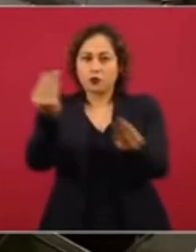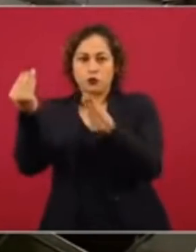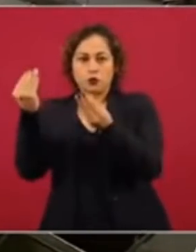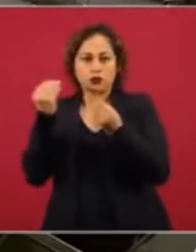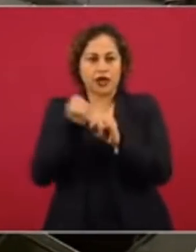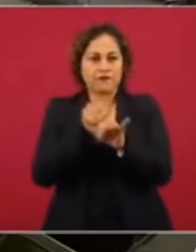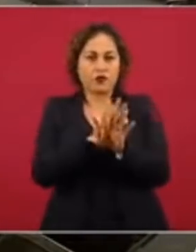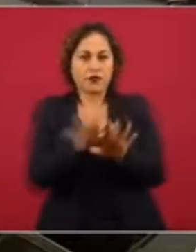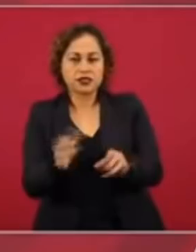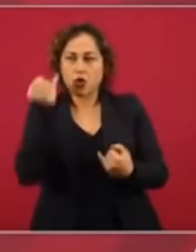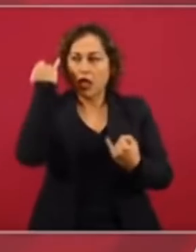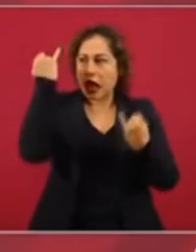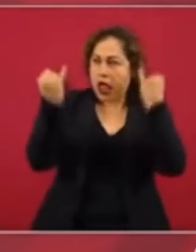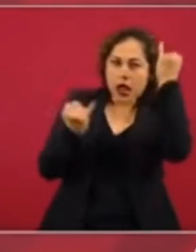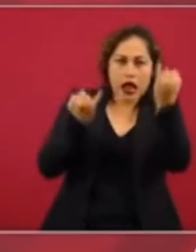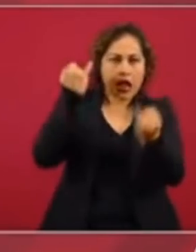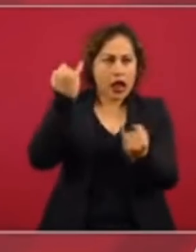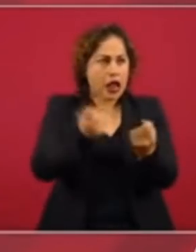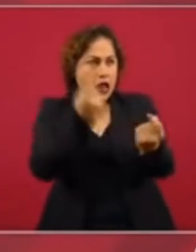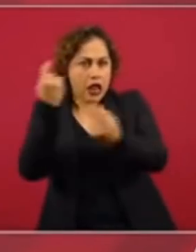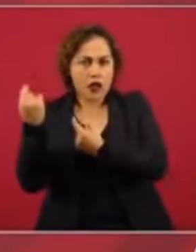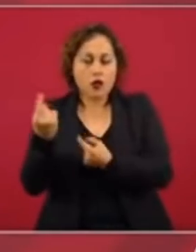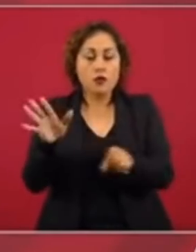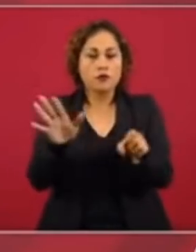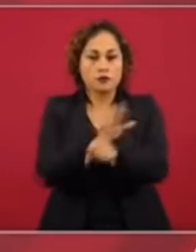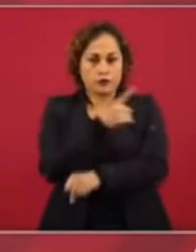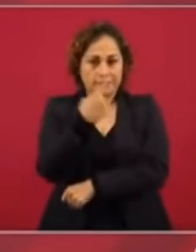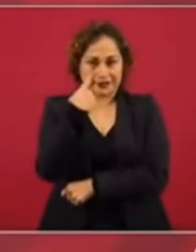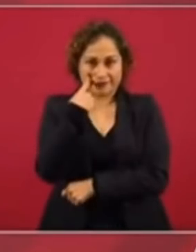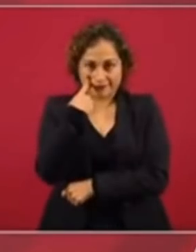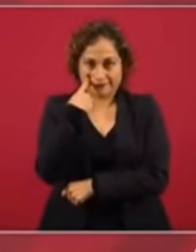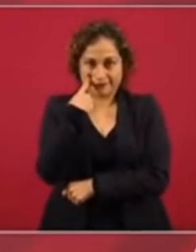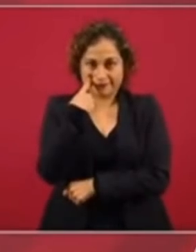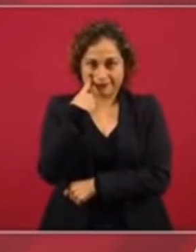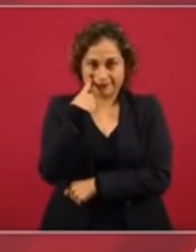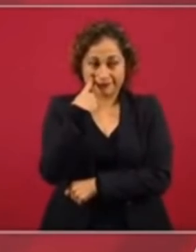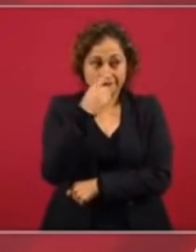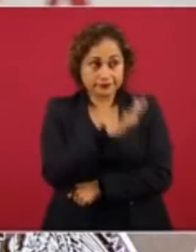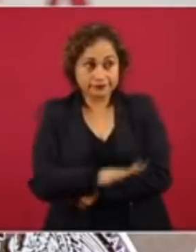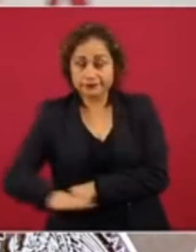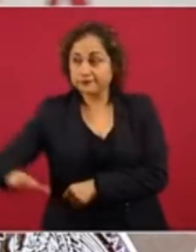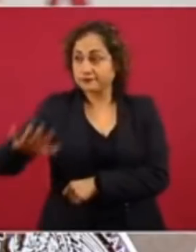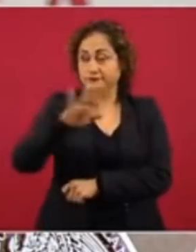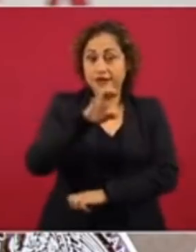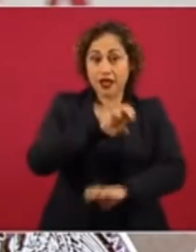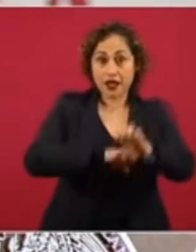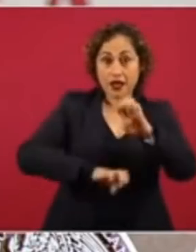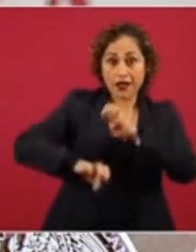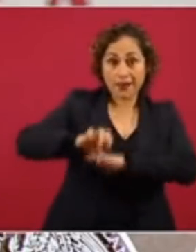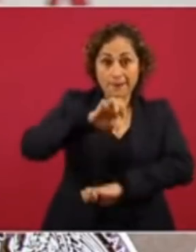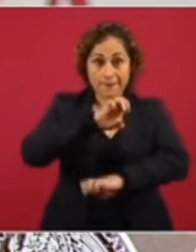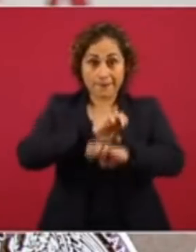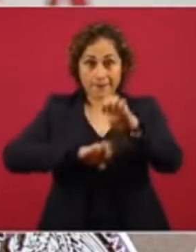quitarle la mayoría en la Cámara de Diputados para así poder echar atrás las reformas del